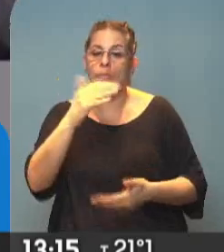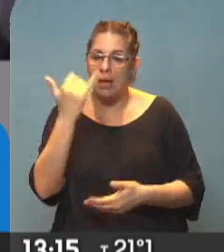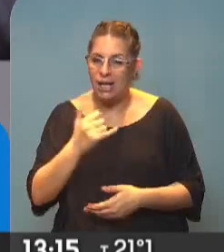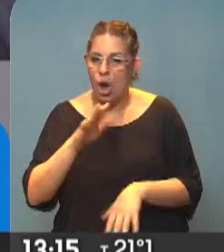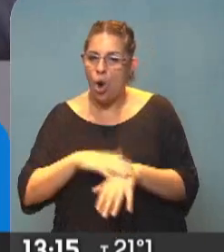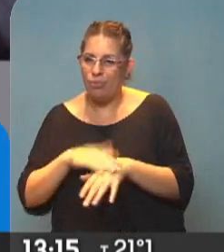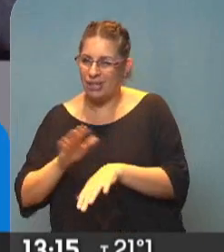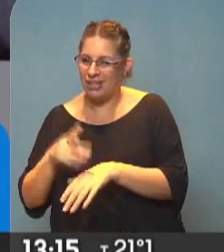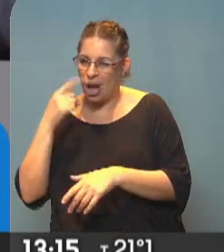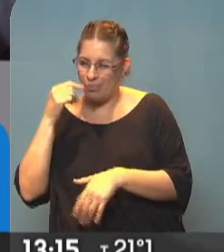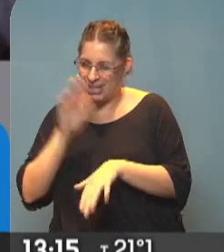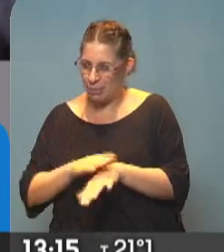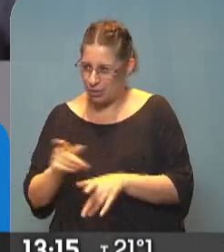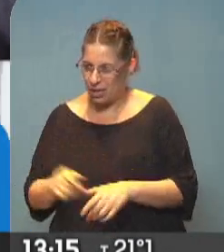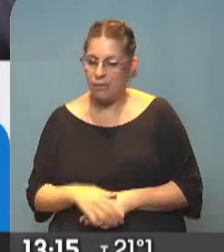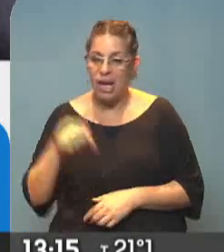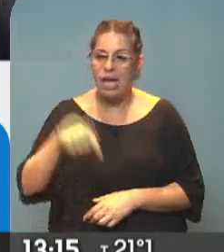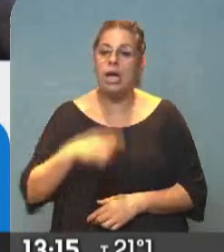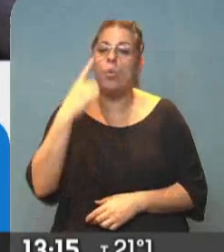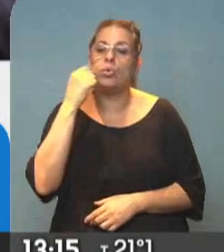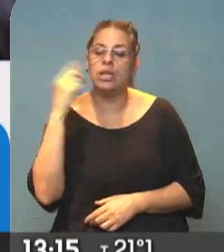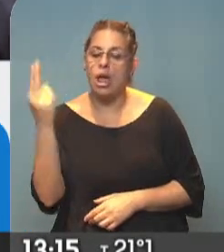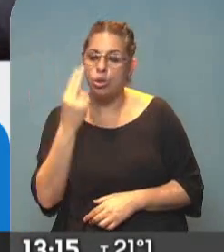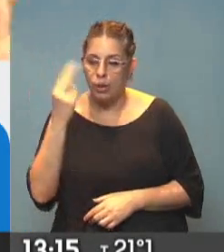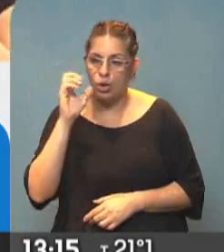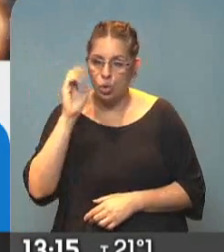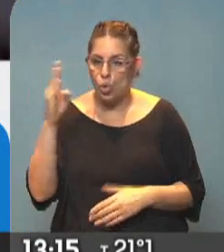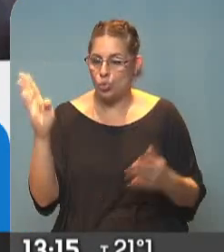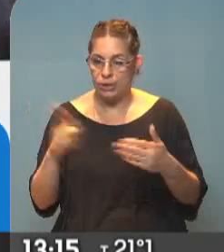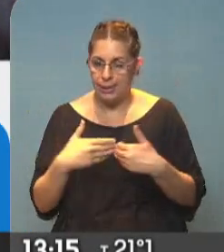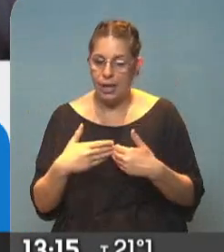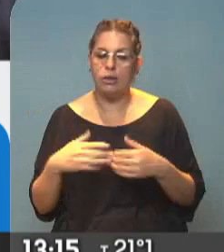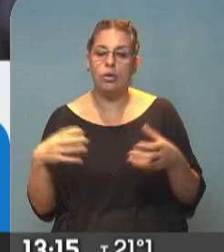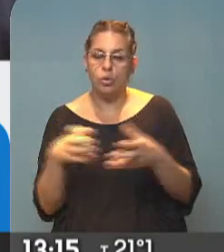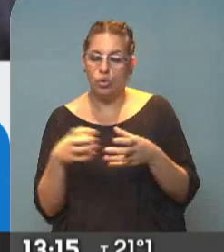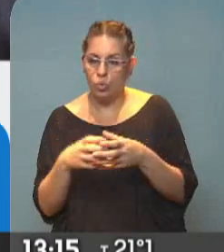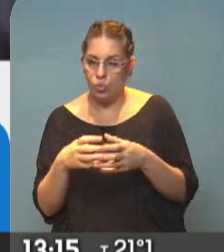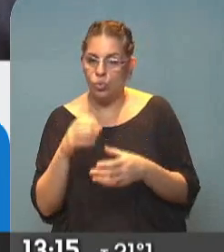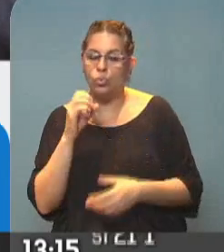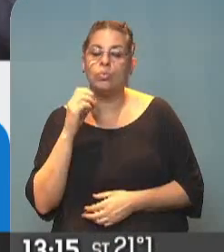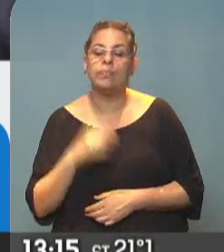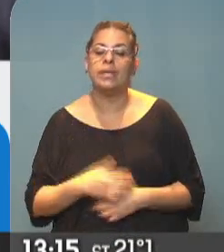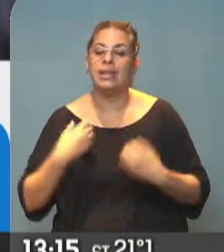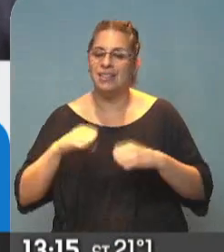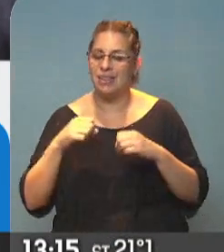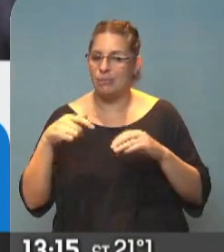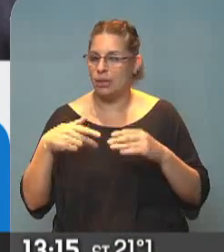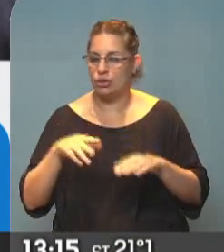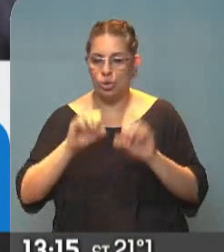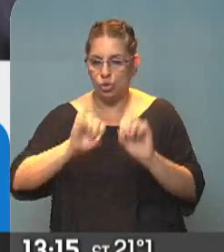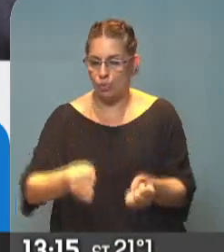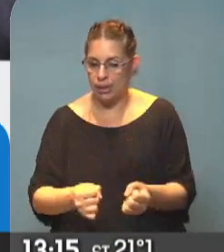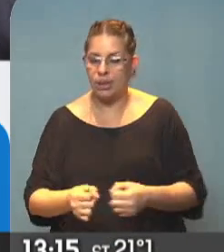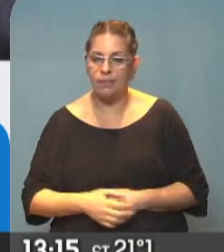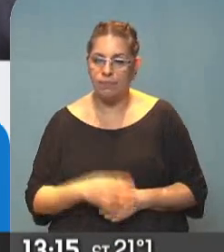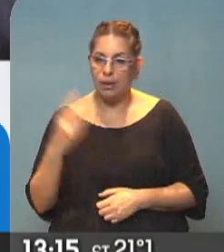iniciador, por eso aquí se decretó un día de duelo. El club está cerrado, el plantel levantó el entrenamiento. Fue un